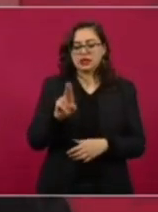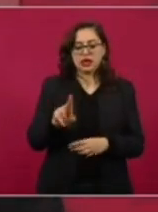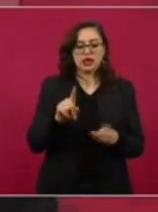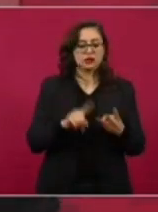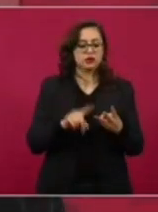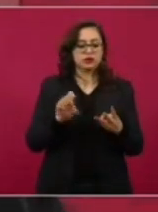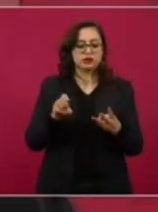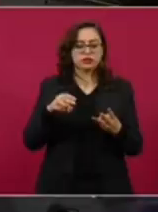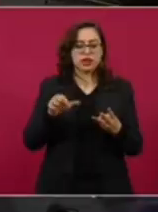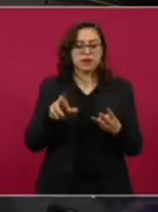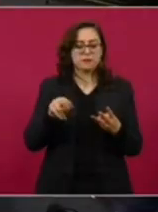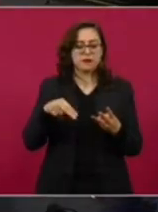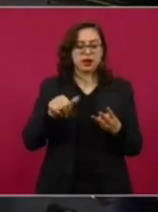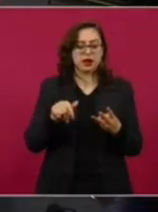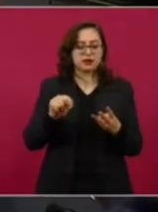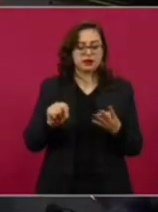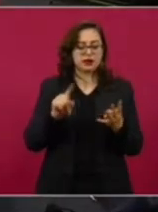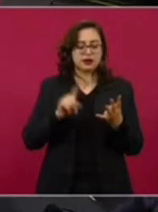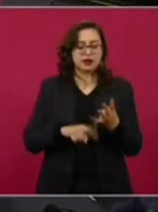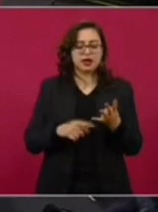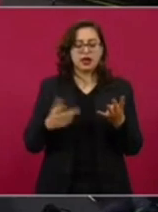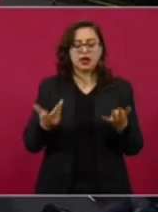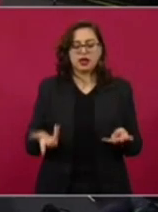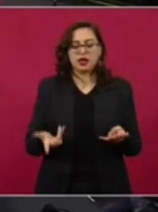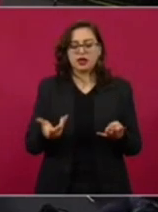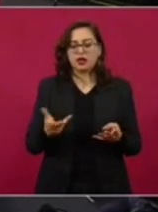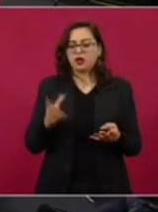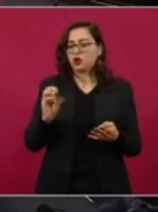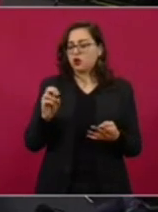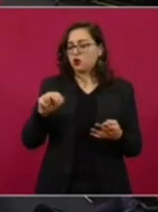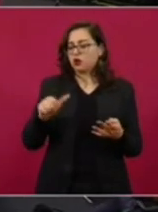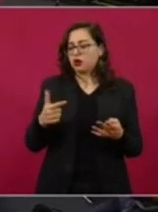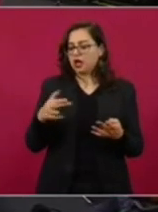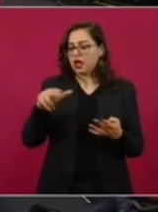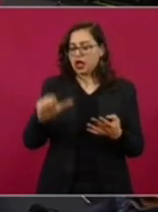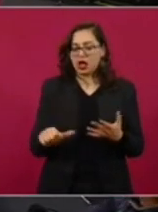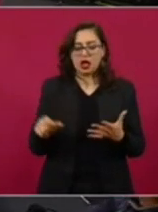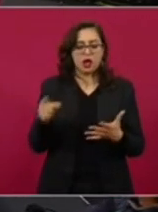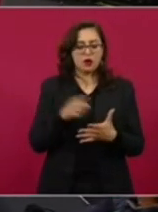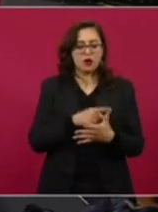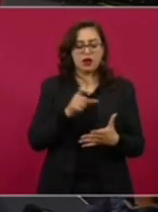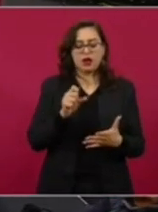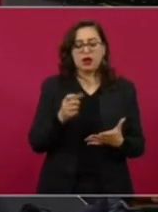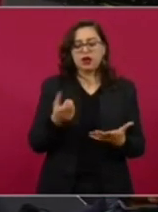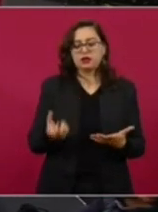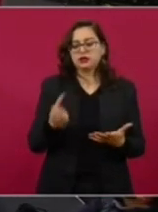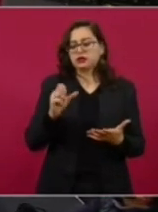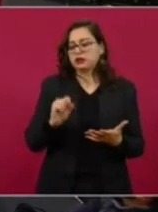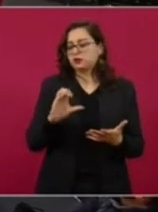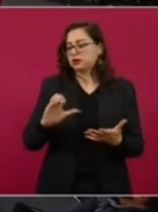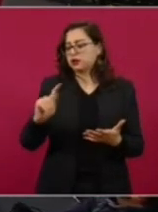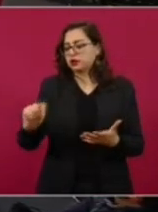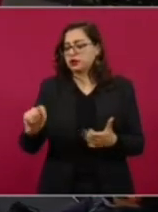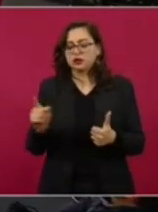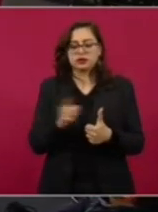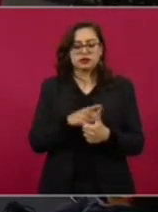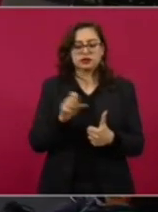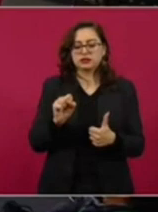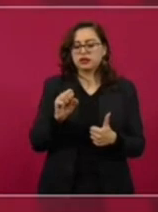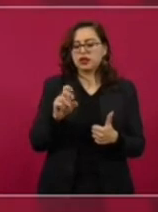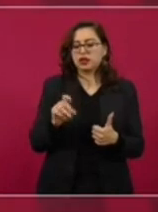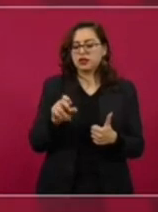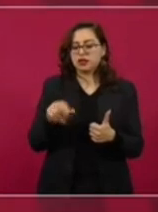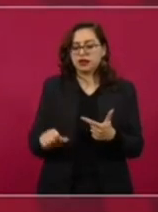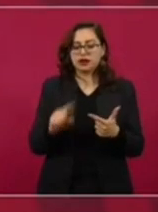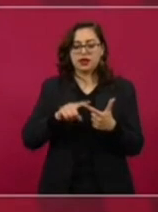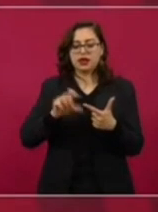LINE, está Secretaría de Gobernación, está Conagua, está la SST, está la Defensa y la Marina,